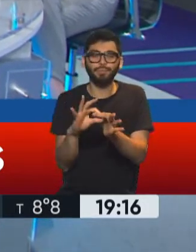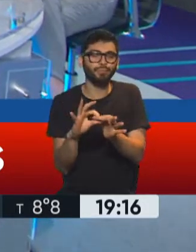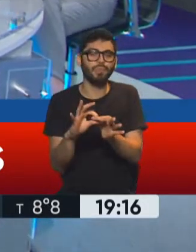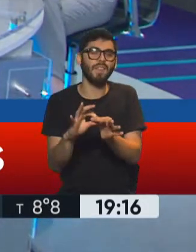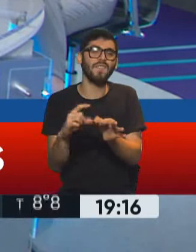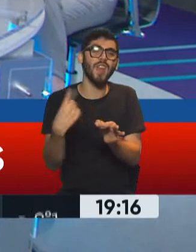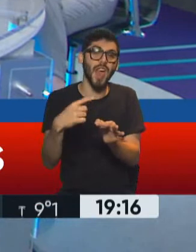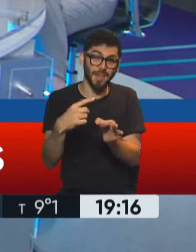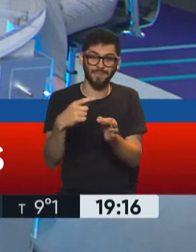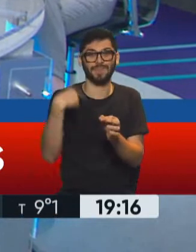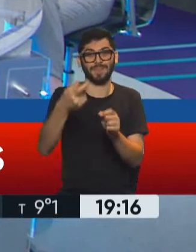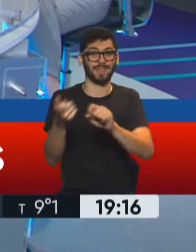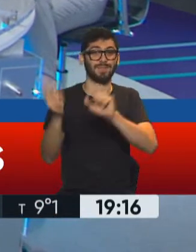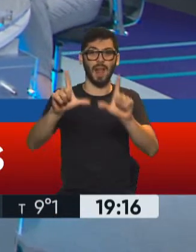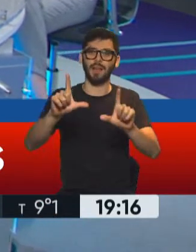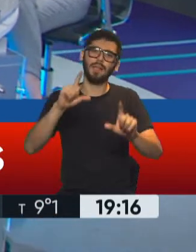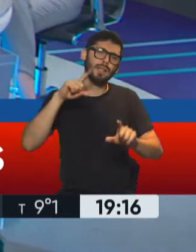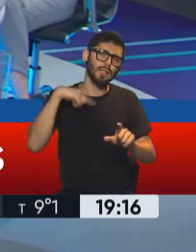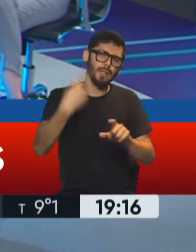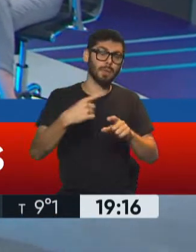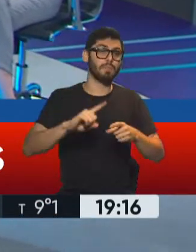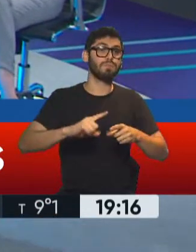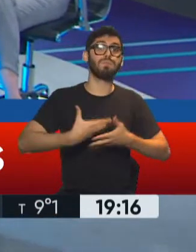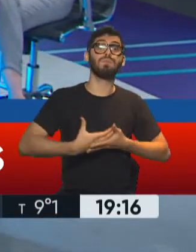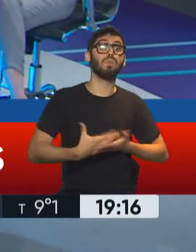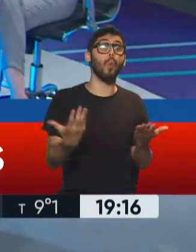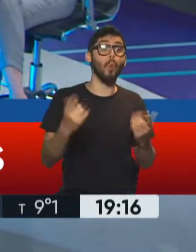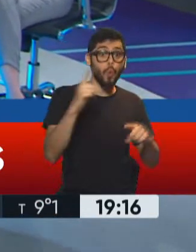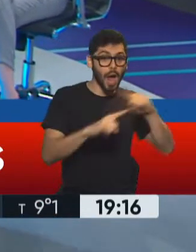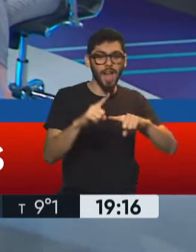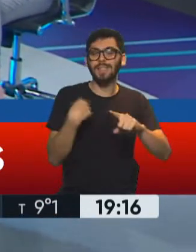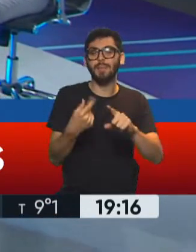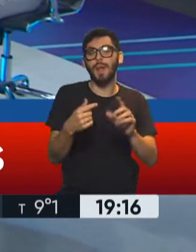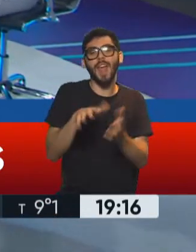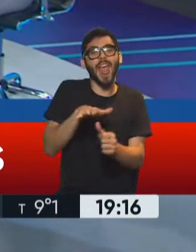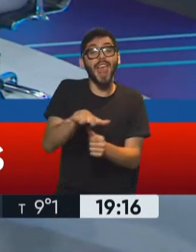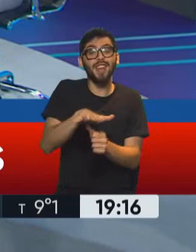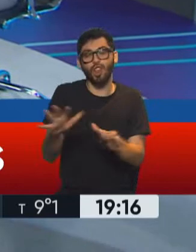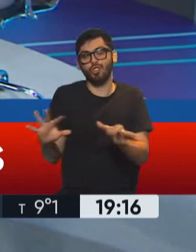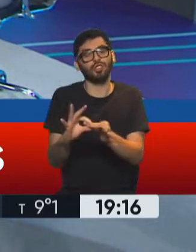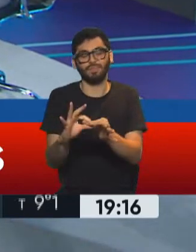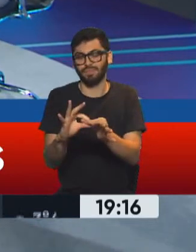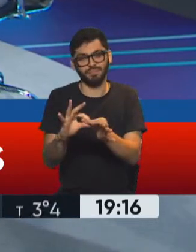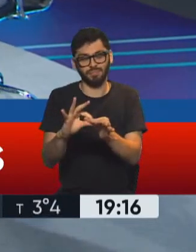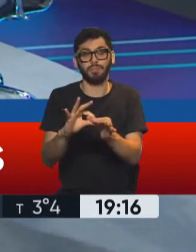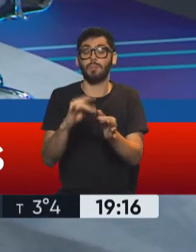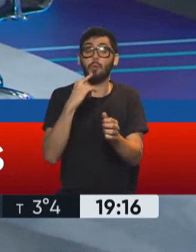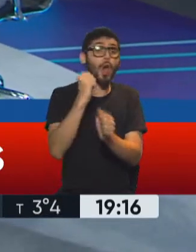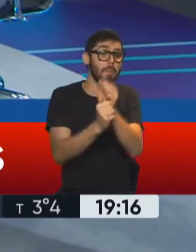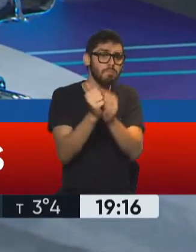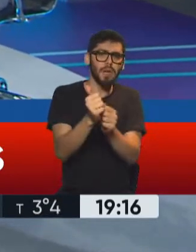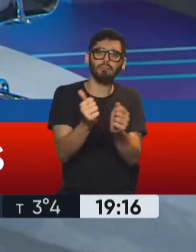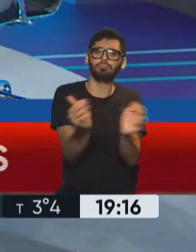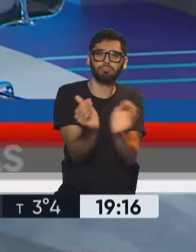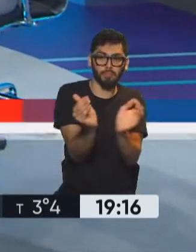siempre incorporamos en todas las políticas públicas una perspectiva de equidad de género. Si una empresa, una pyme,